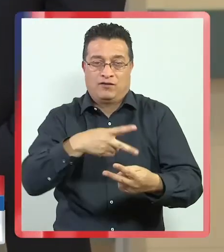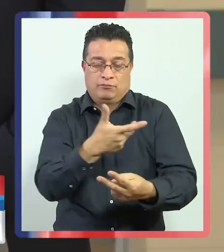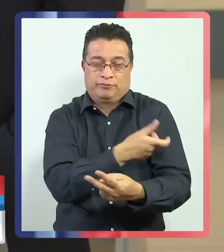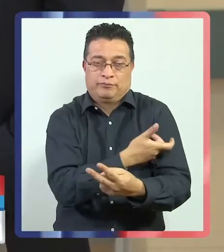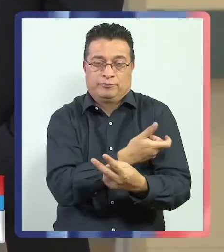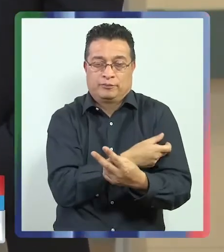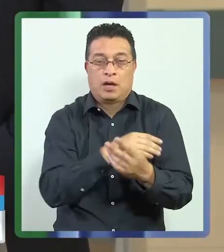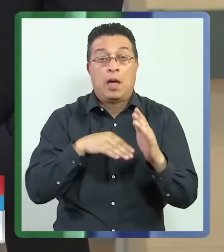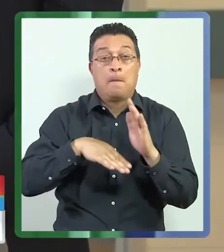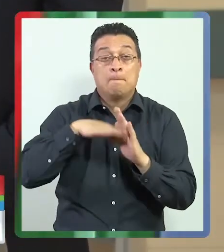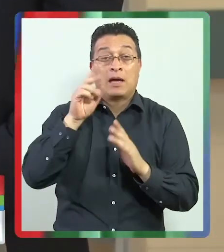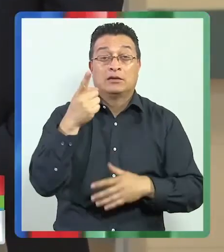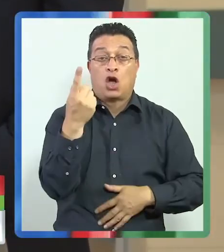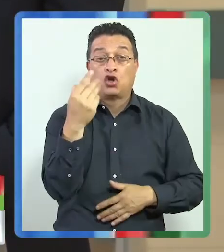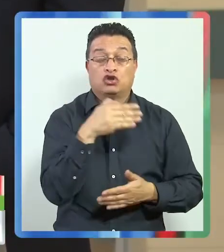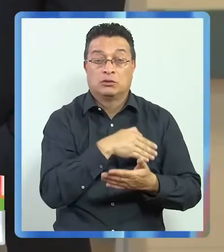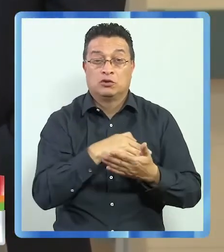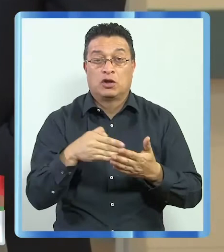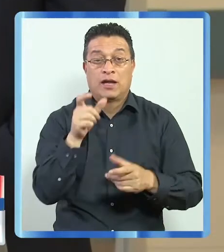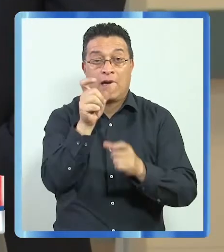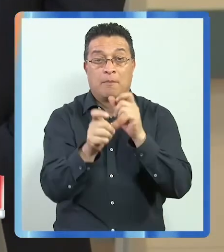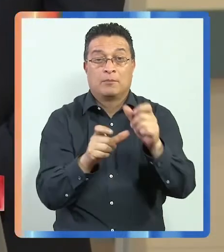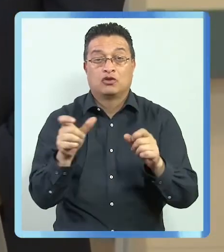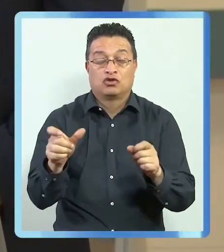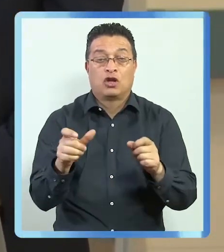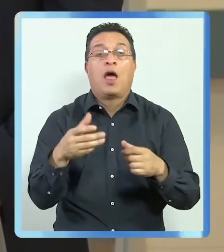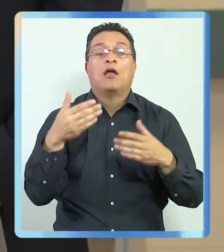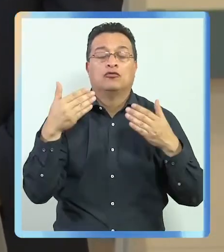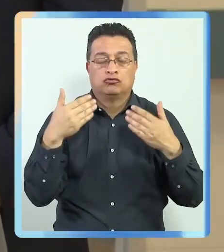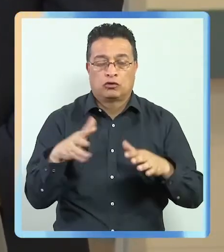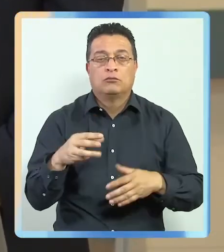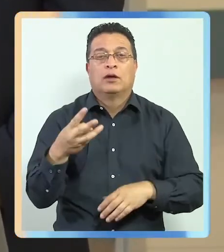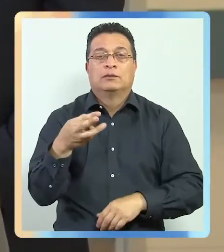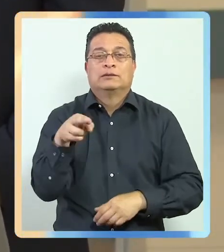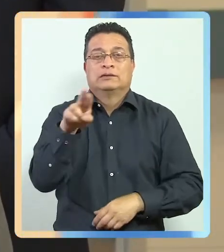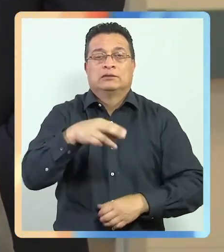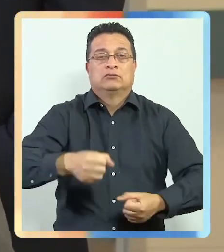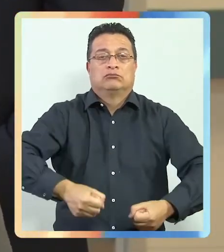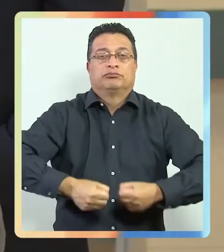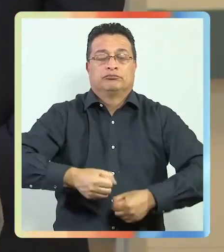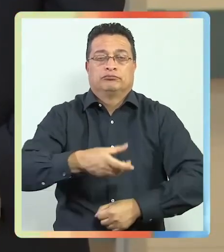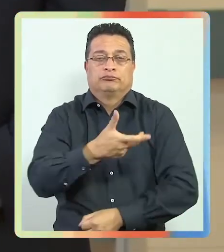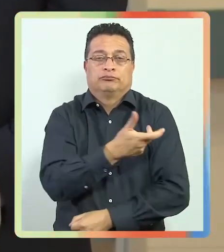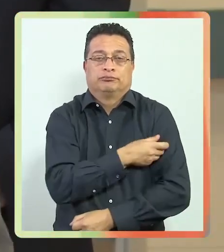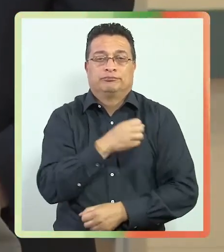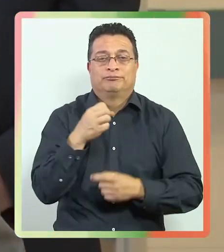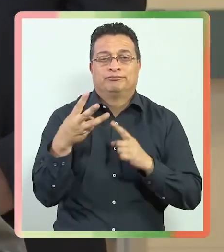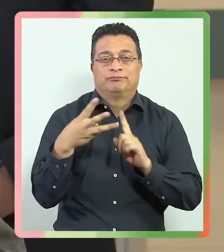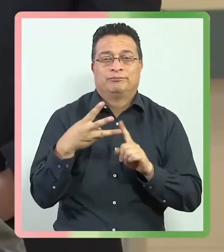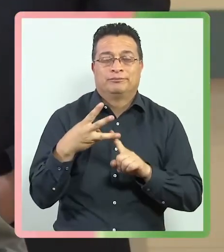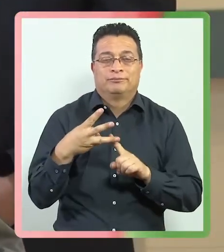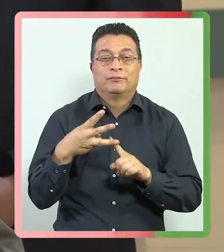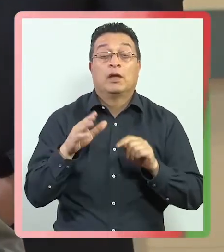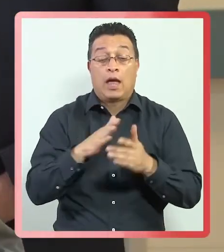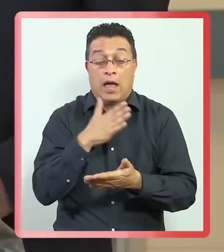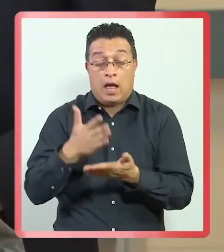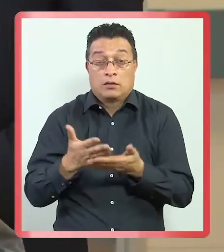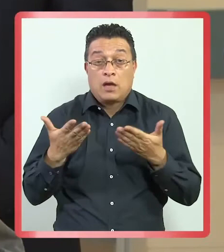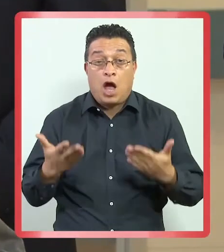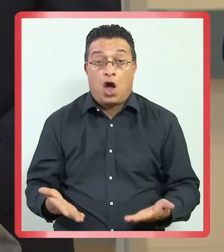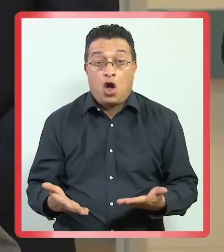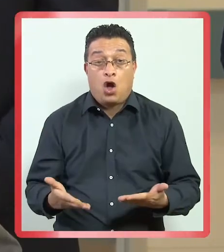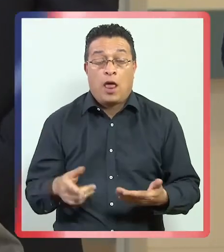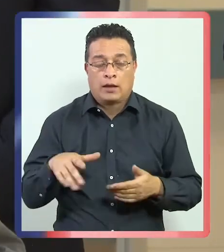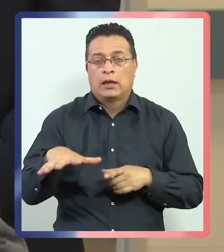y más de 11 millones de personas con dosis de refuerzo. Entonces creo que estamos hasta el momento en una